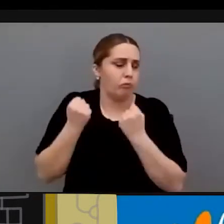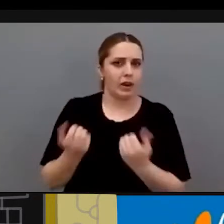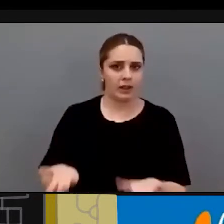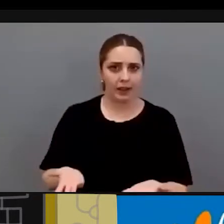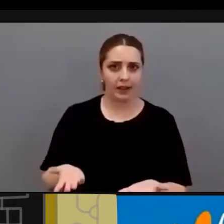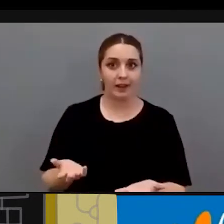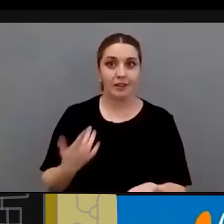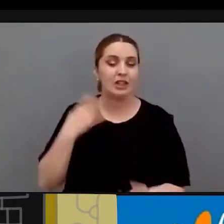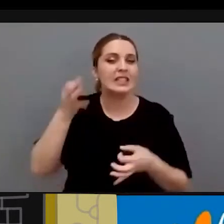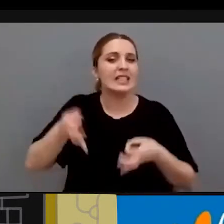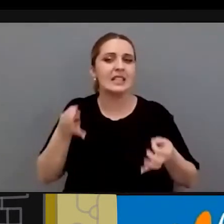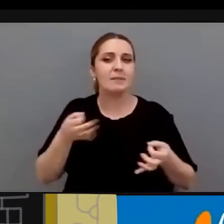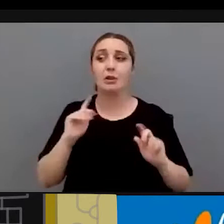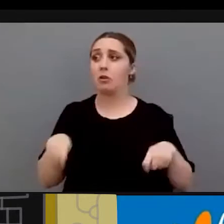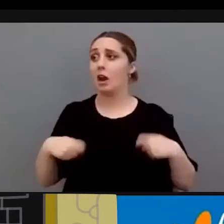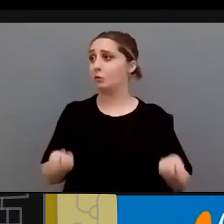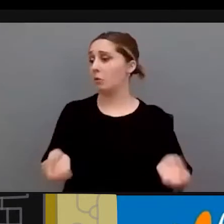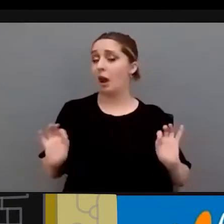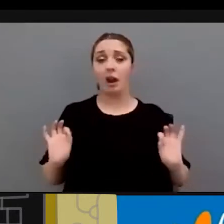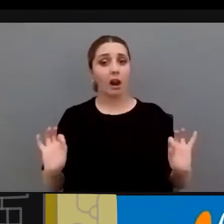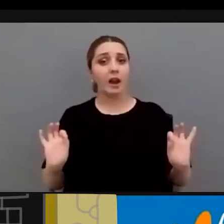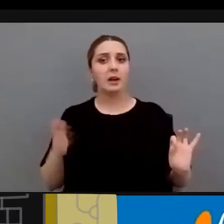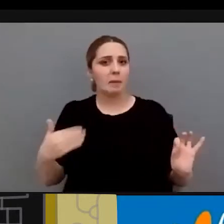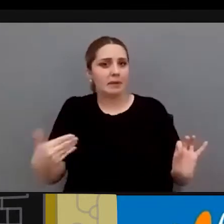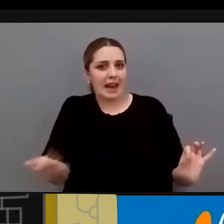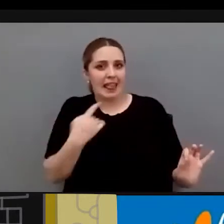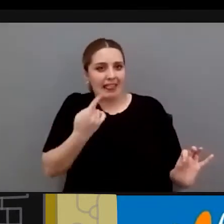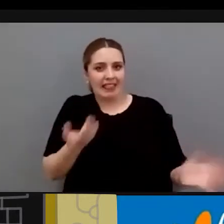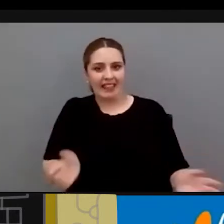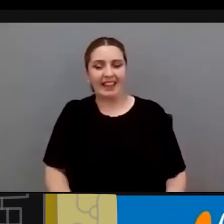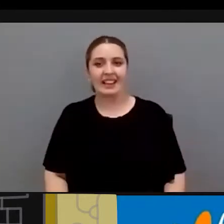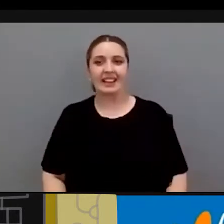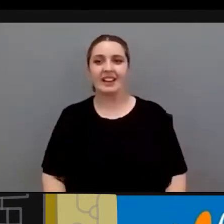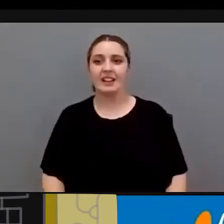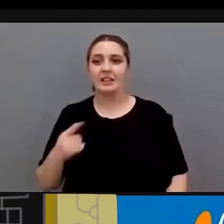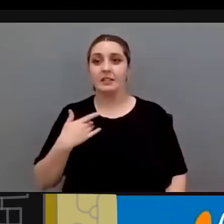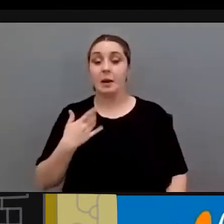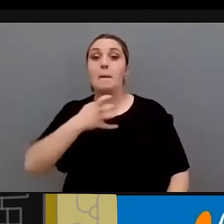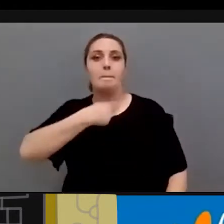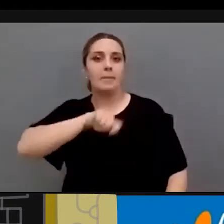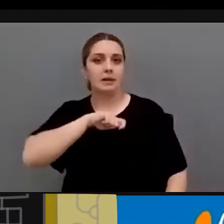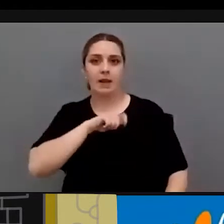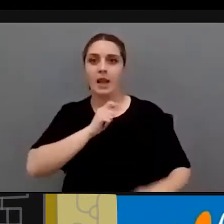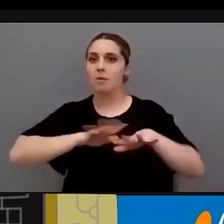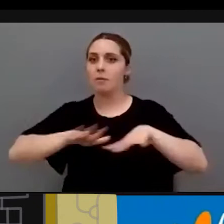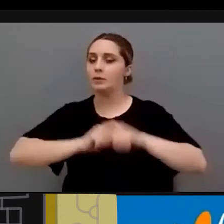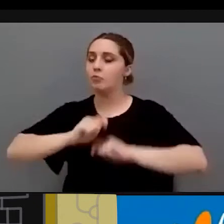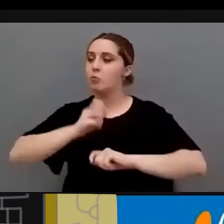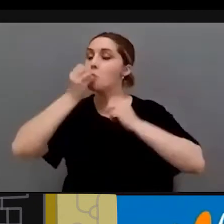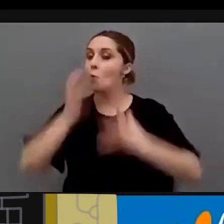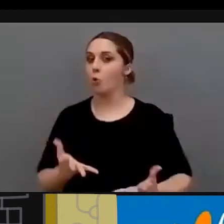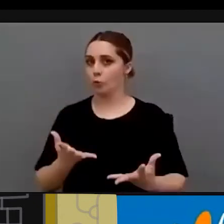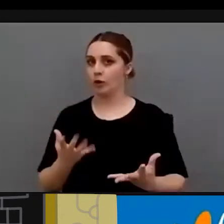fin, yo lo he dicho siempre con toda naturalidad. Además, no pasa nada por decirlo, ¿no? Que es el que tenemos en nuestro país. Entonces, yo sí creo que se ha